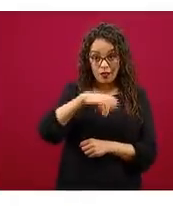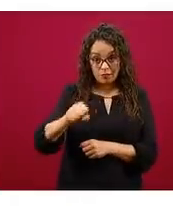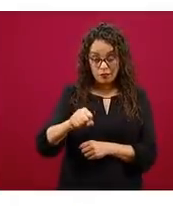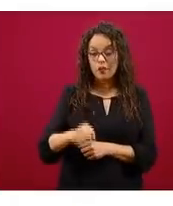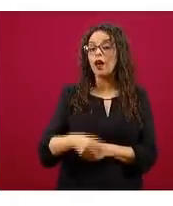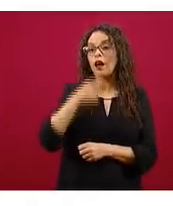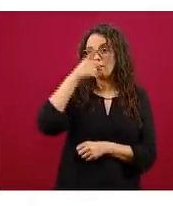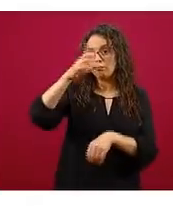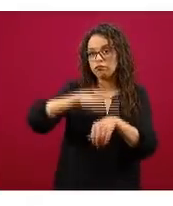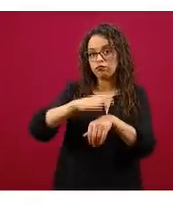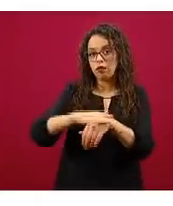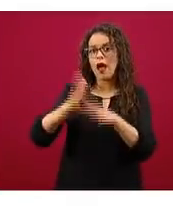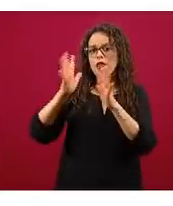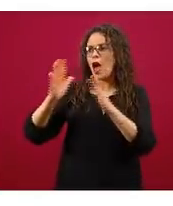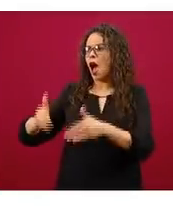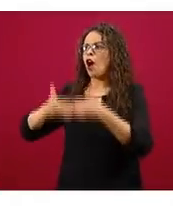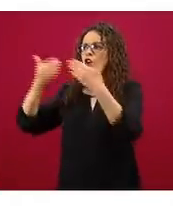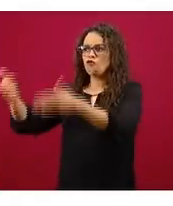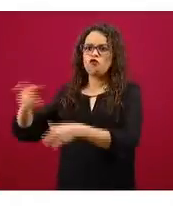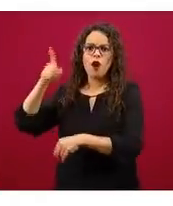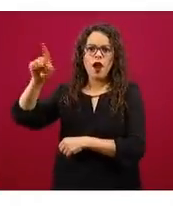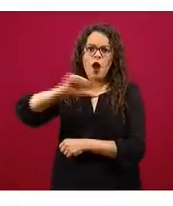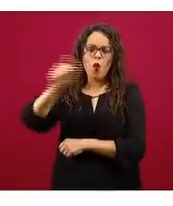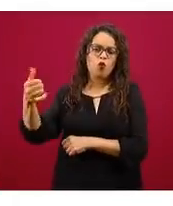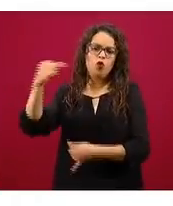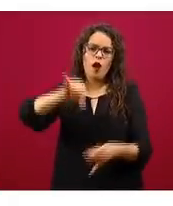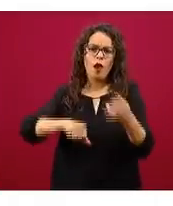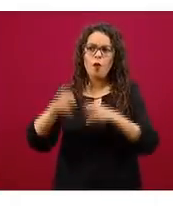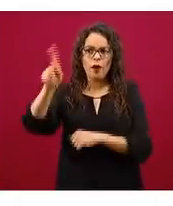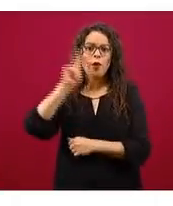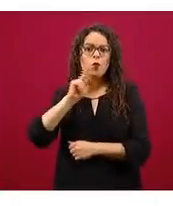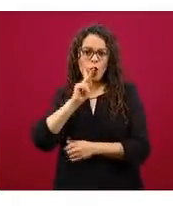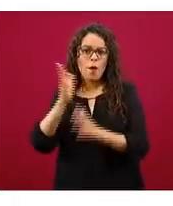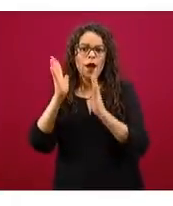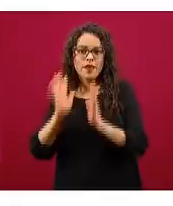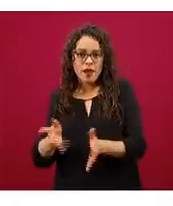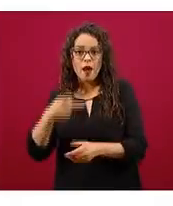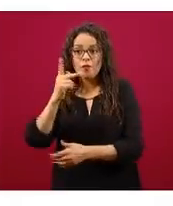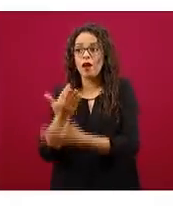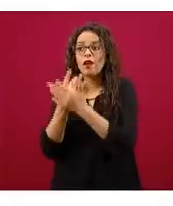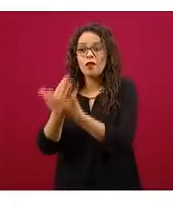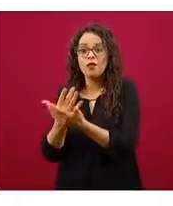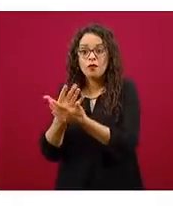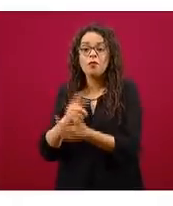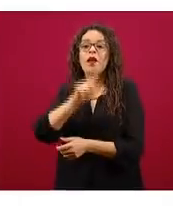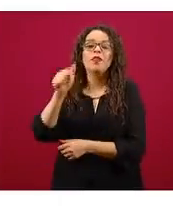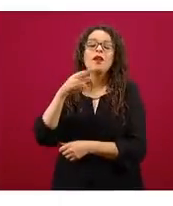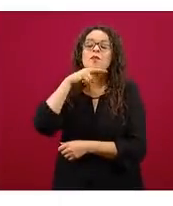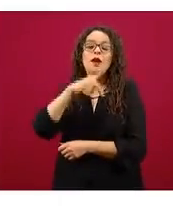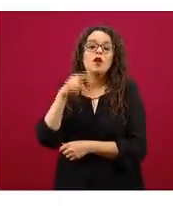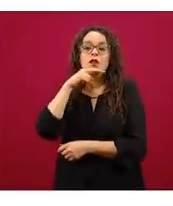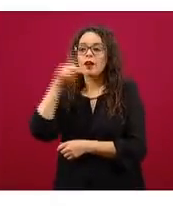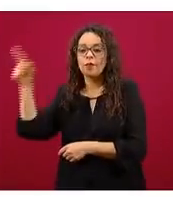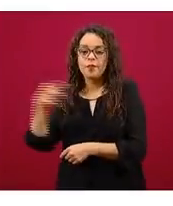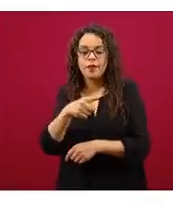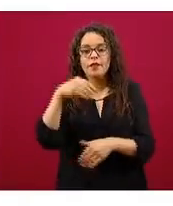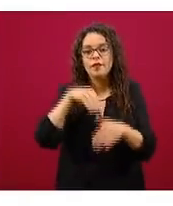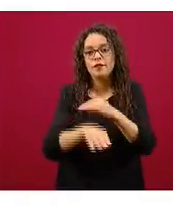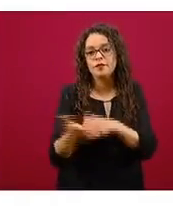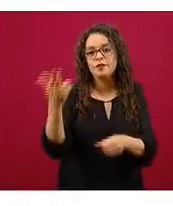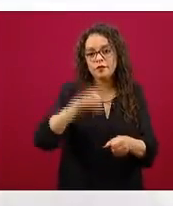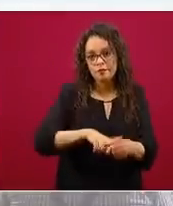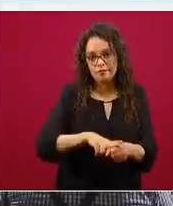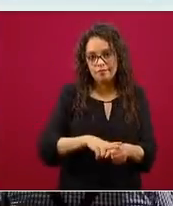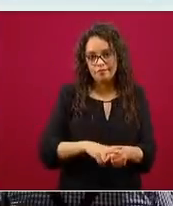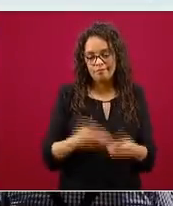proceso. Entonces, una vez que se tiene el resultado, este puede ser negativo, se descarta la defunción, entonces para